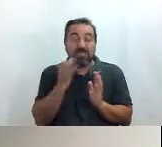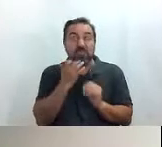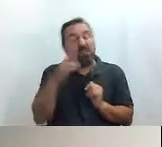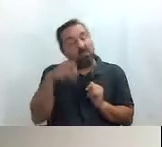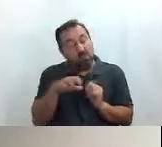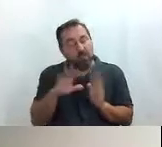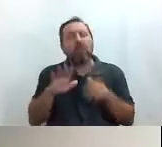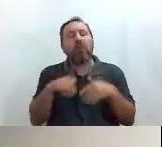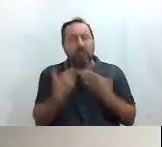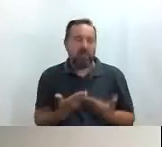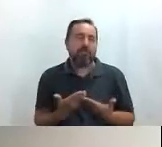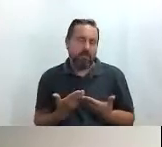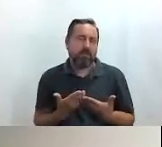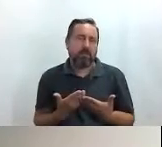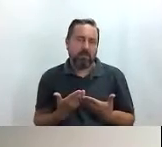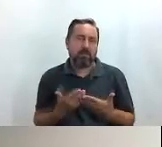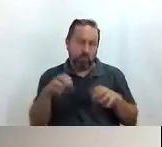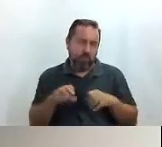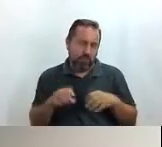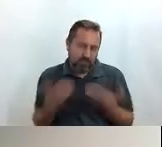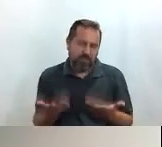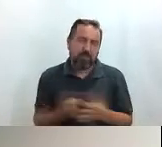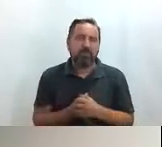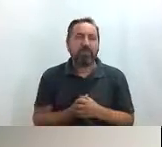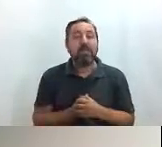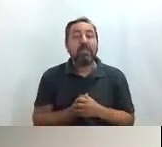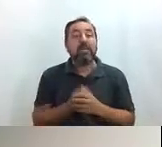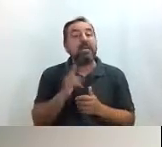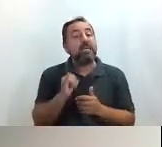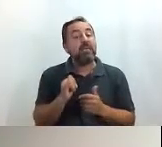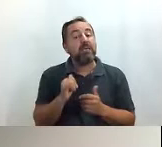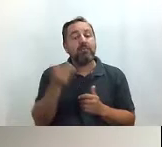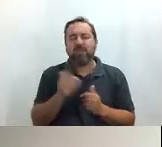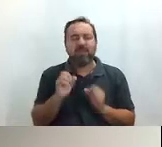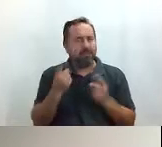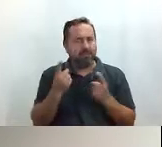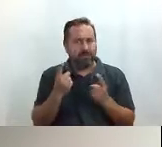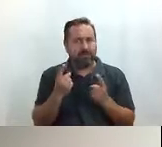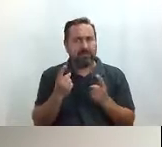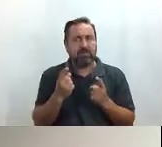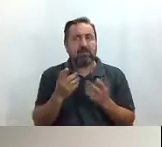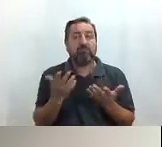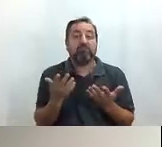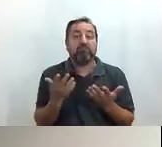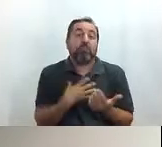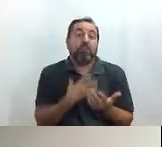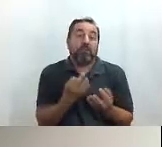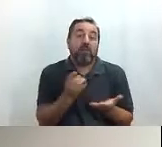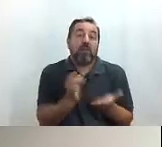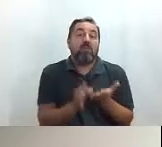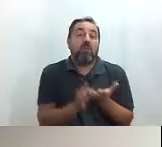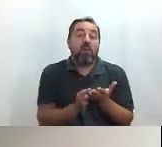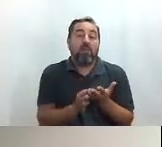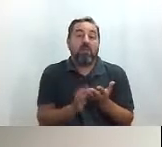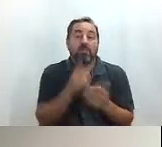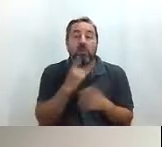Aunque también, por supuesto, llueve. Y lo más importante, pues Madrid probablemente, aparte de ser la ciudad